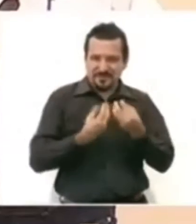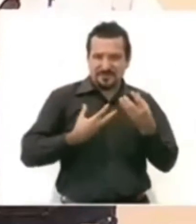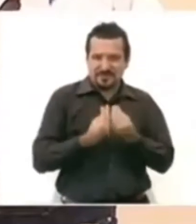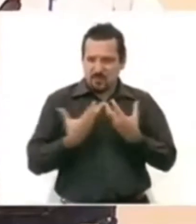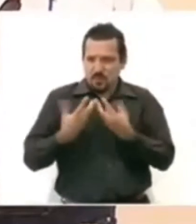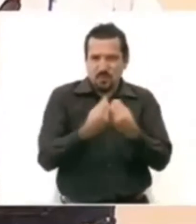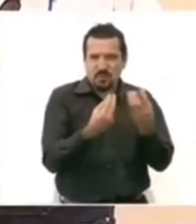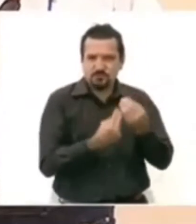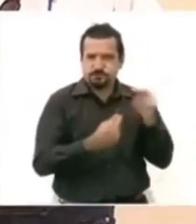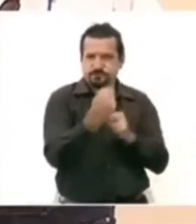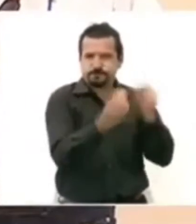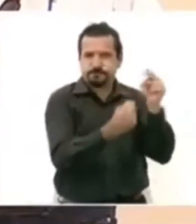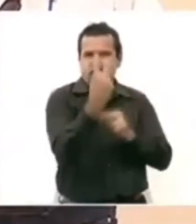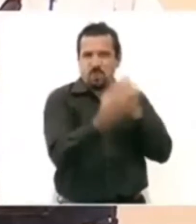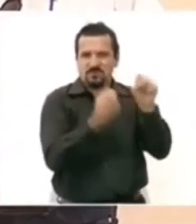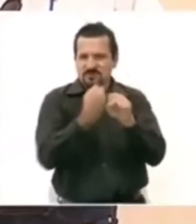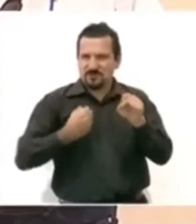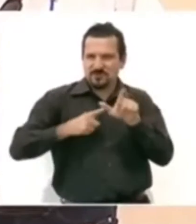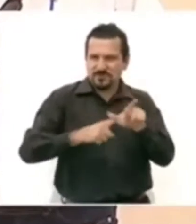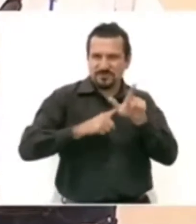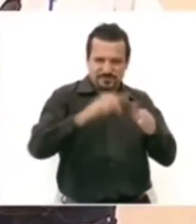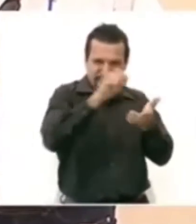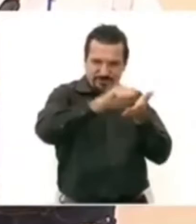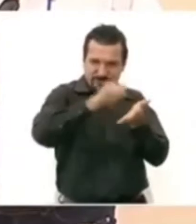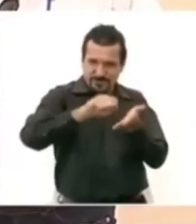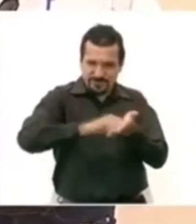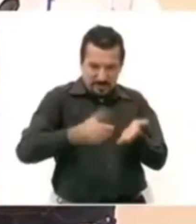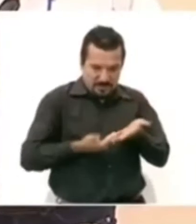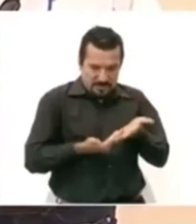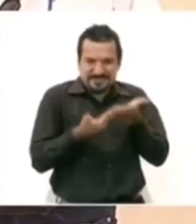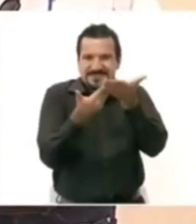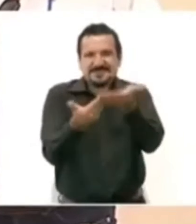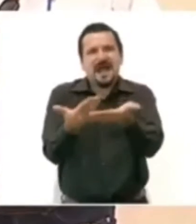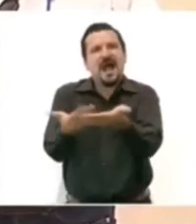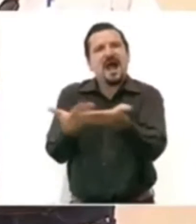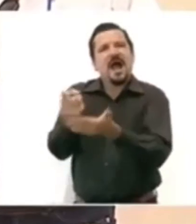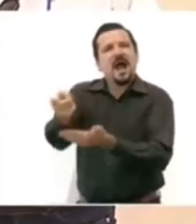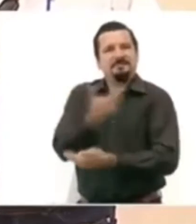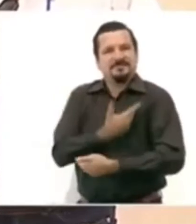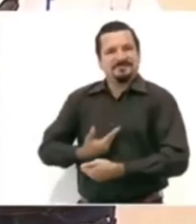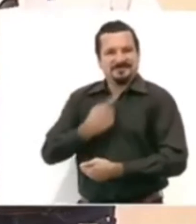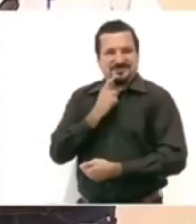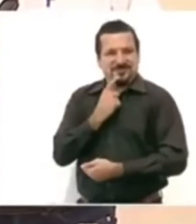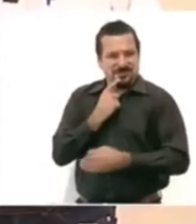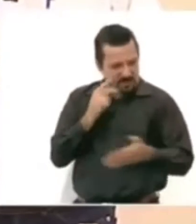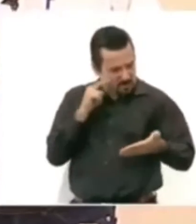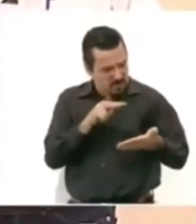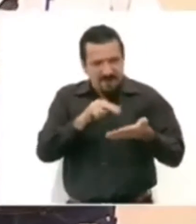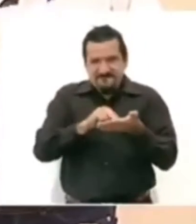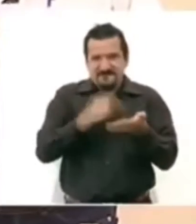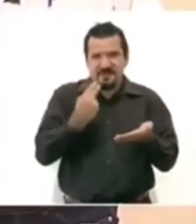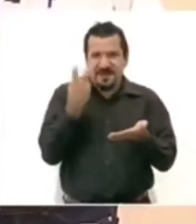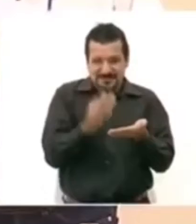lo largo de dos años y en este momento le pedimos que la haga suya y a nuestro nombre la presente al